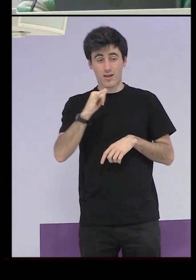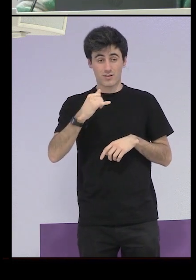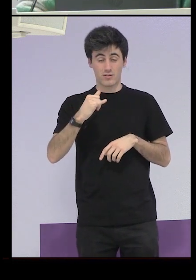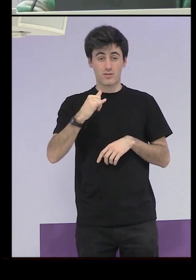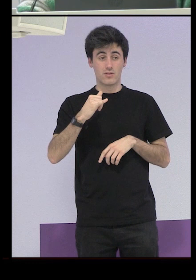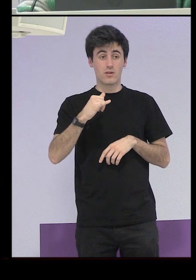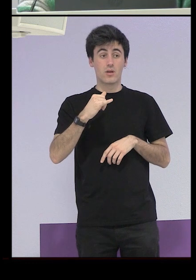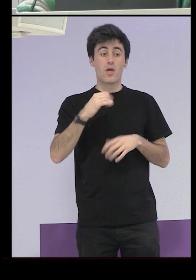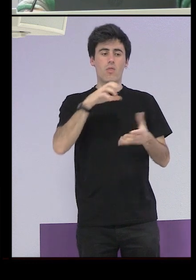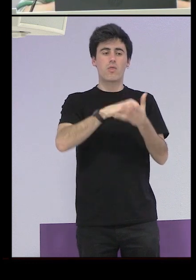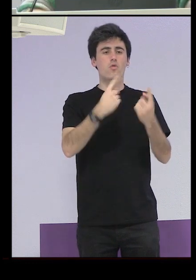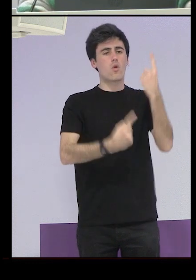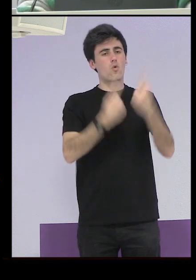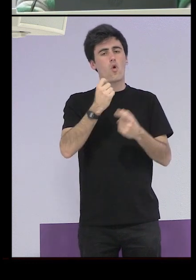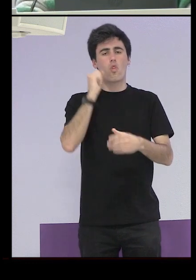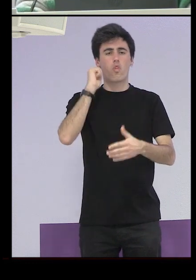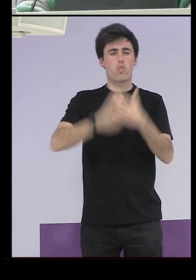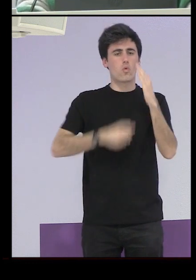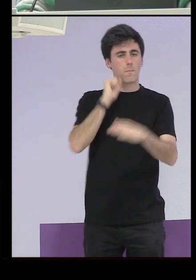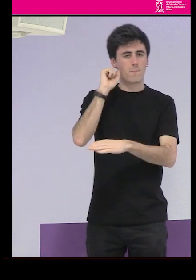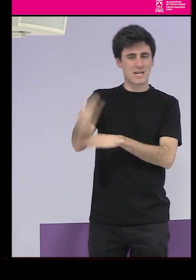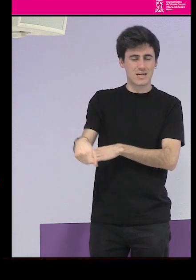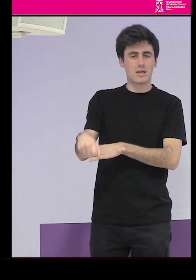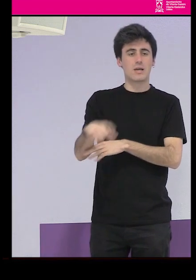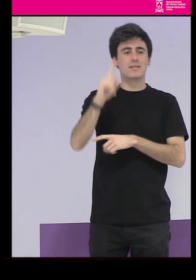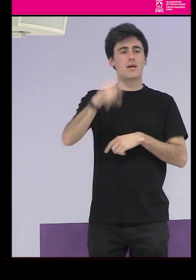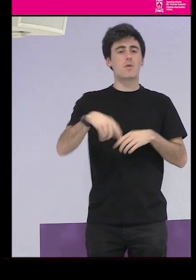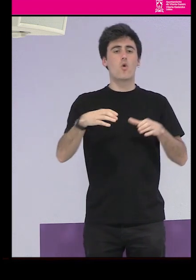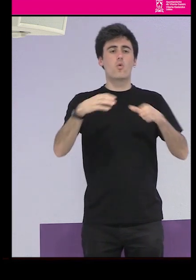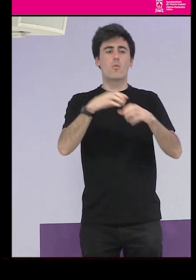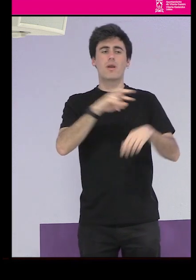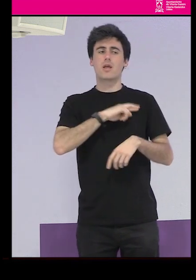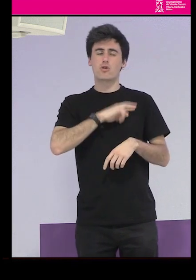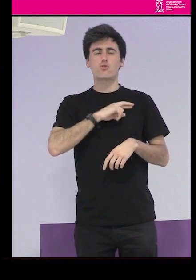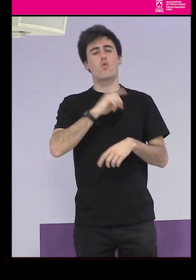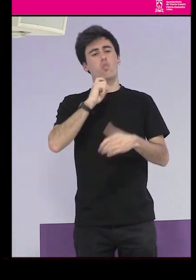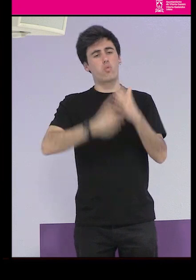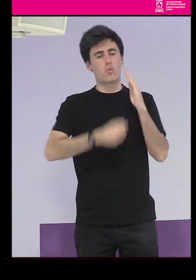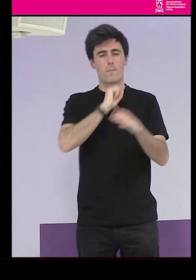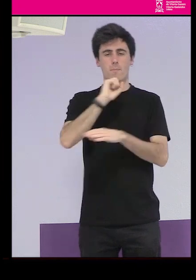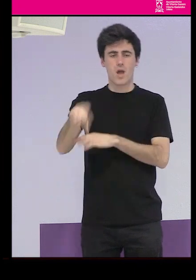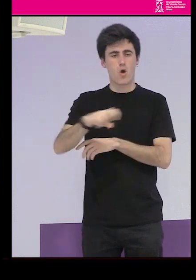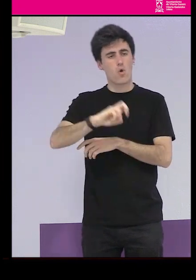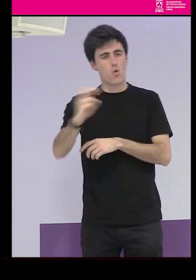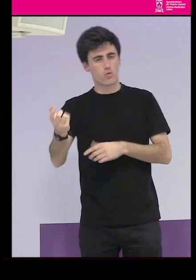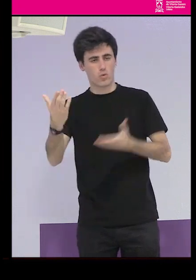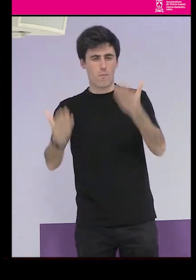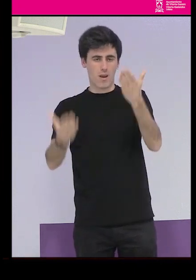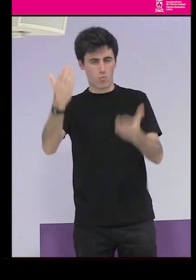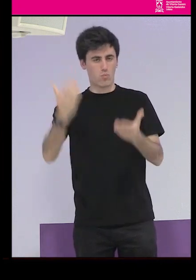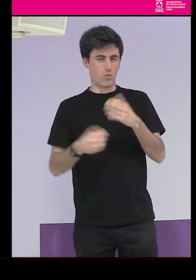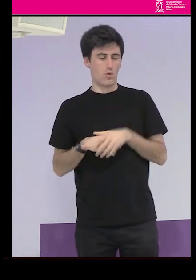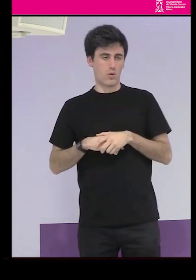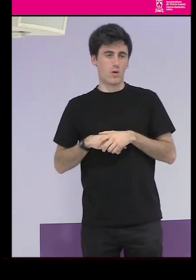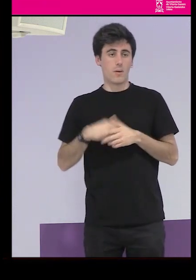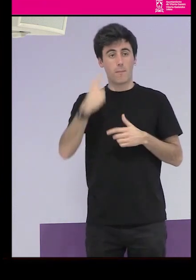centros que eran más duros que otros y órdenes religiosas que eran más duras en su disciplina y en sus violencias que otros el que